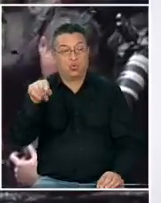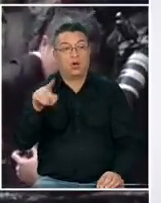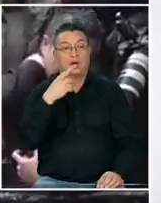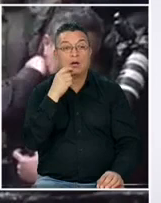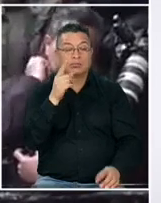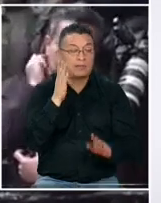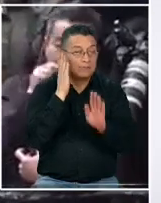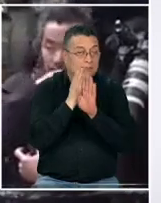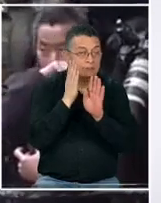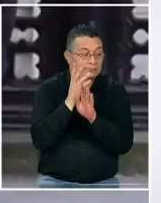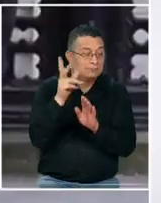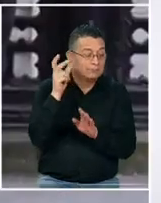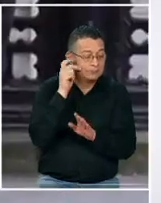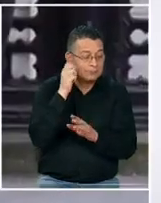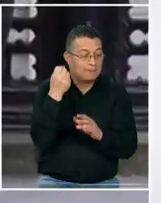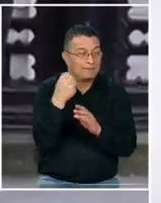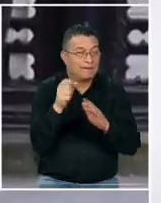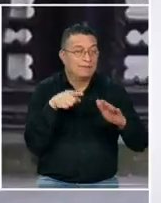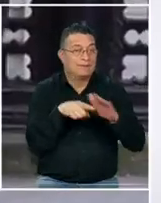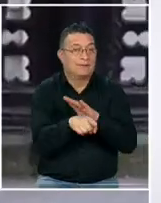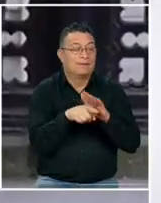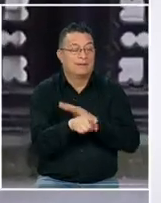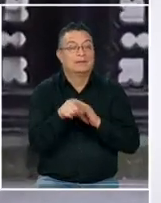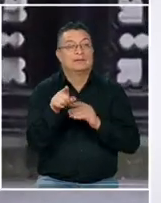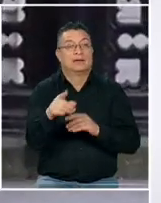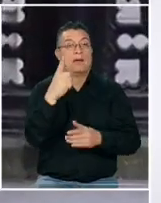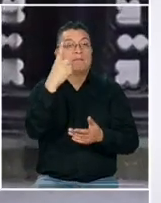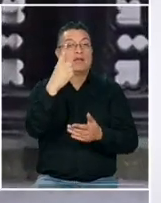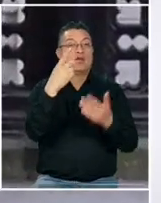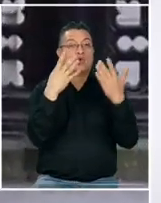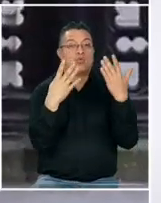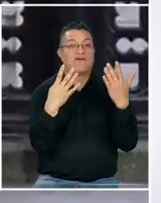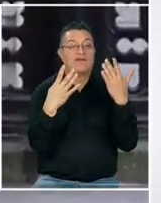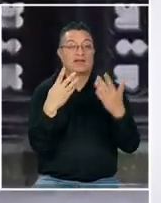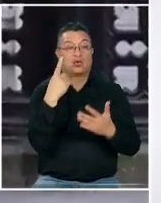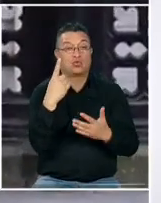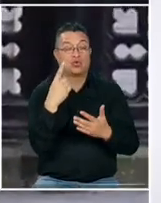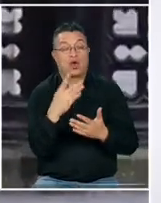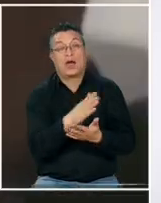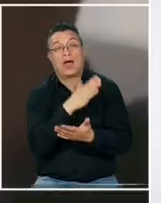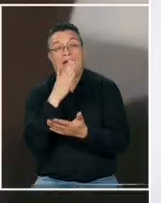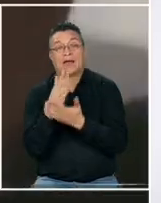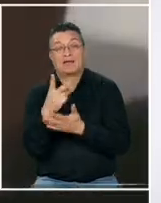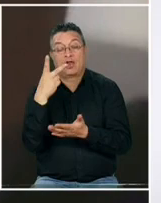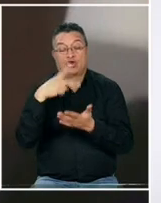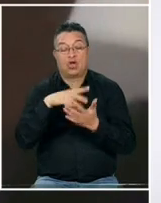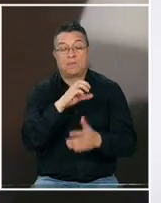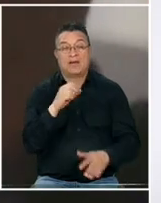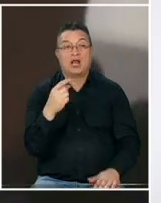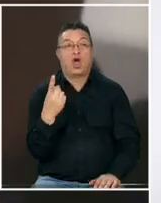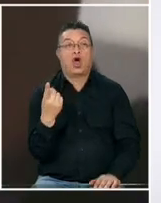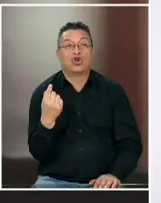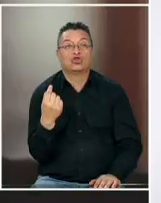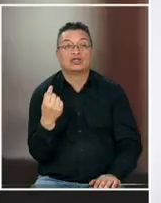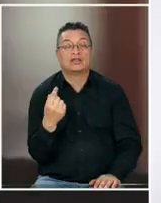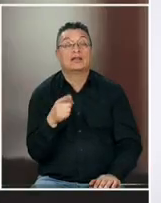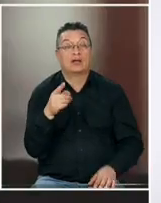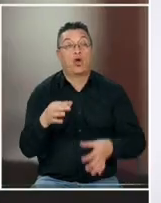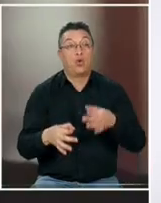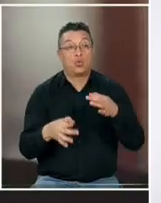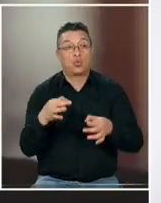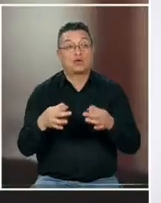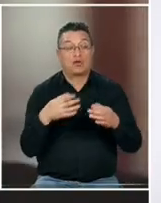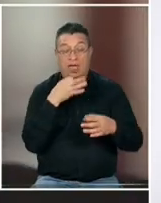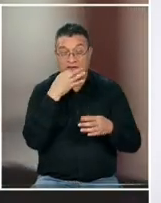escuchas y también otros comportamientos ilegales que ocurrieron entre 1991 y el año 2011 ahí te decía yo que el juez estuvo